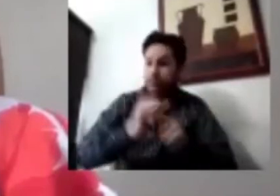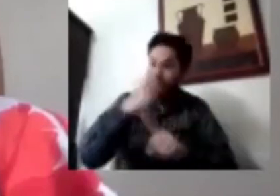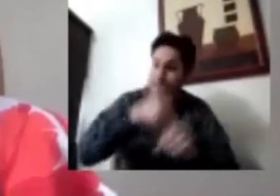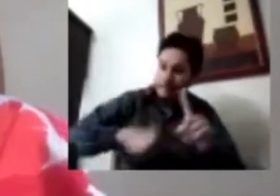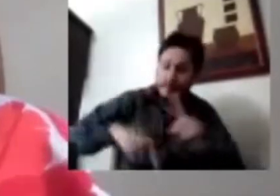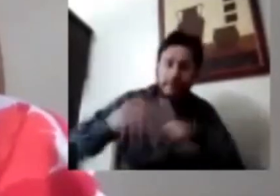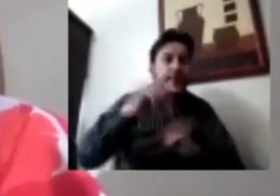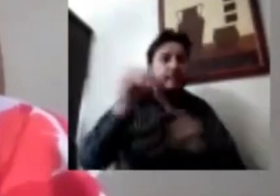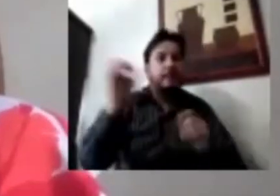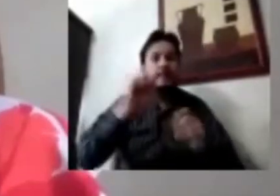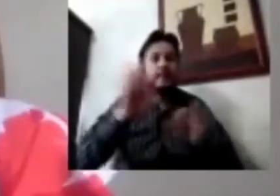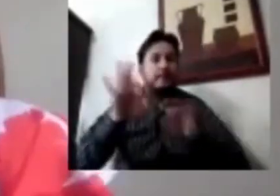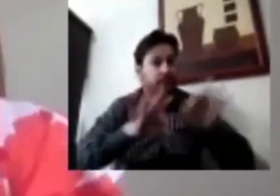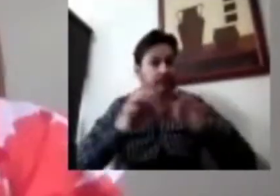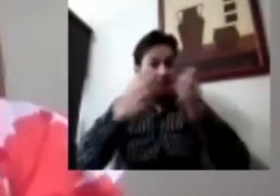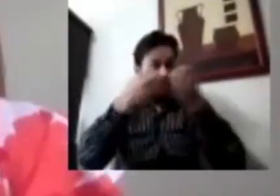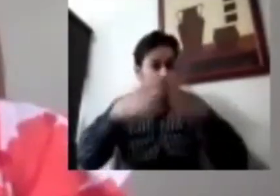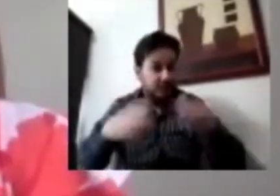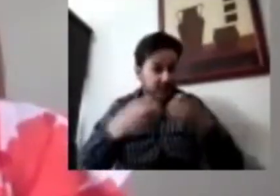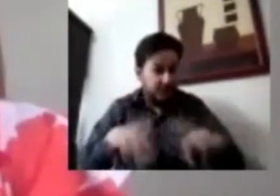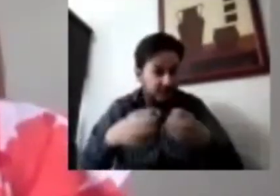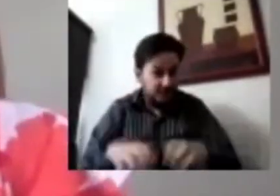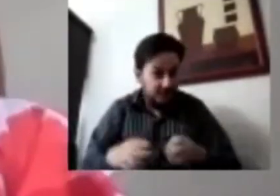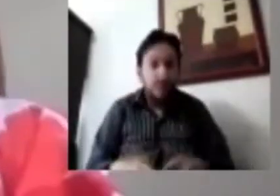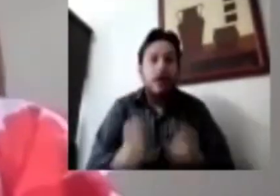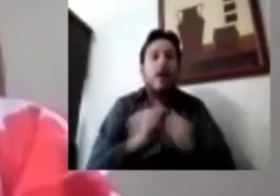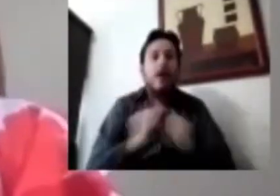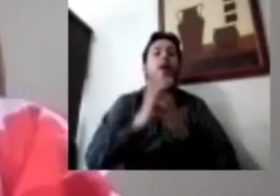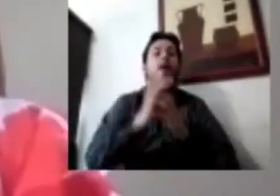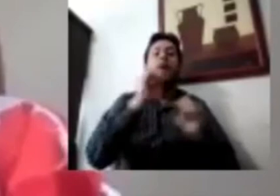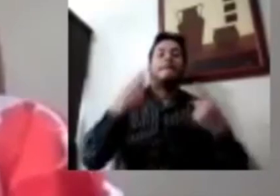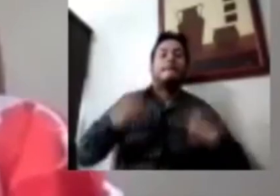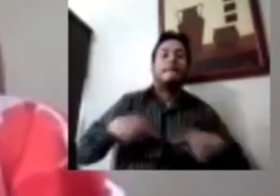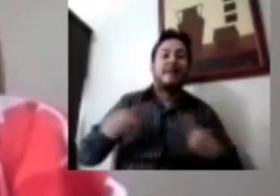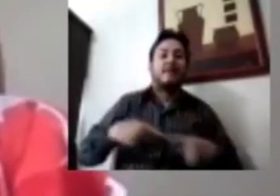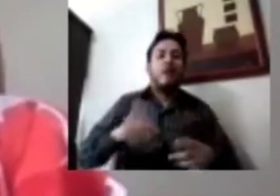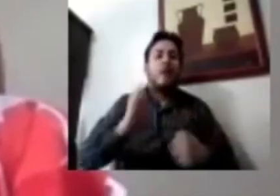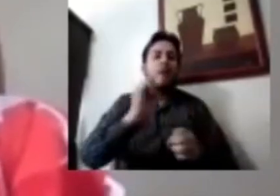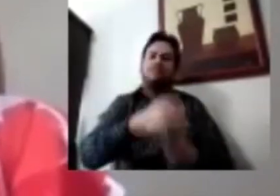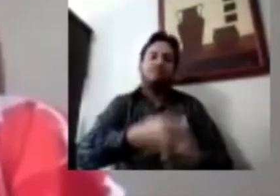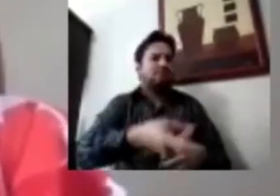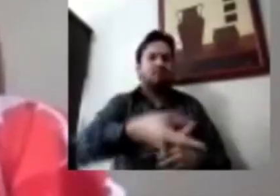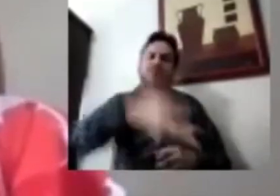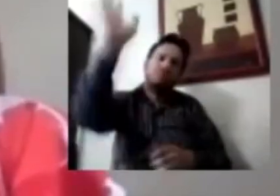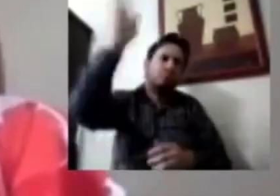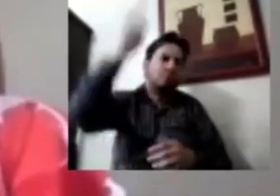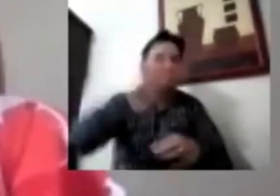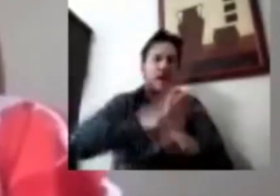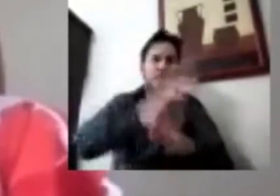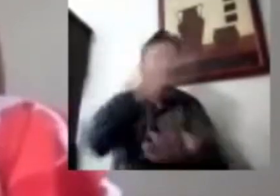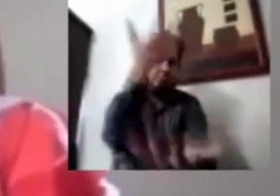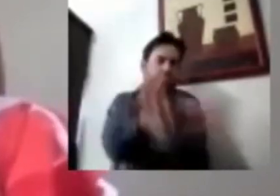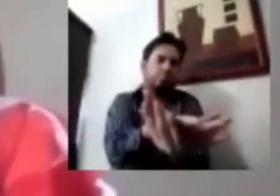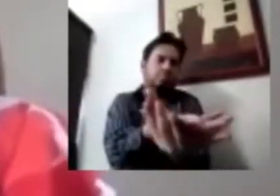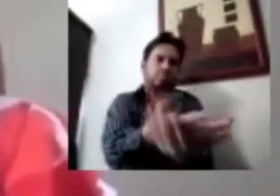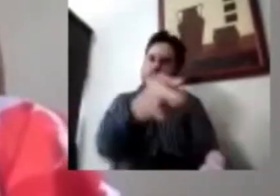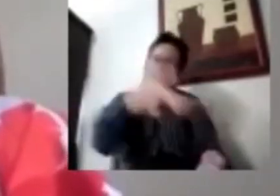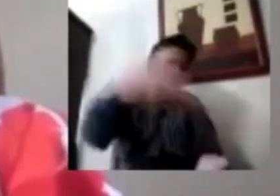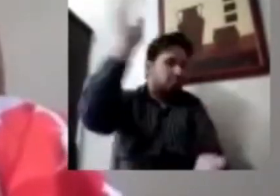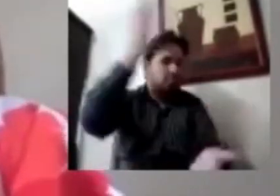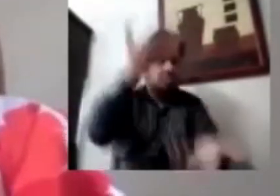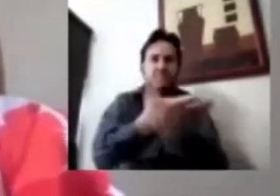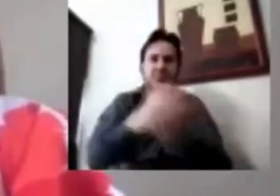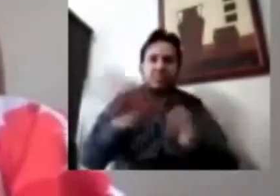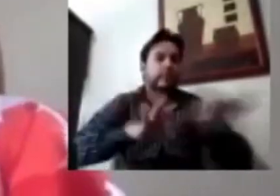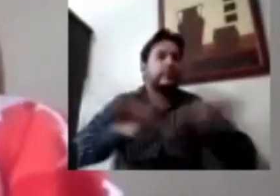desempleo, sino un concepto nuevo que es personas que han sido descansadas, personas que se tuvieron que